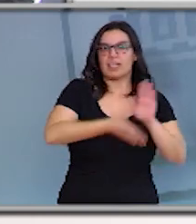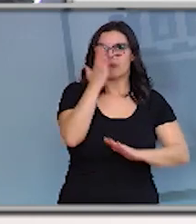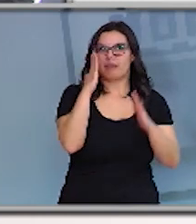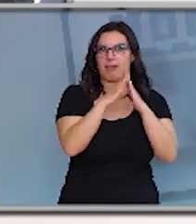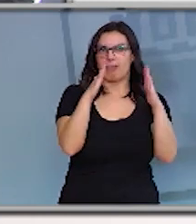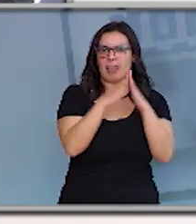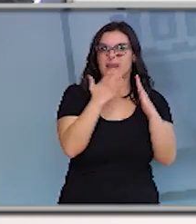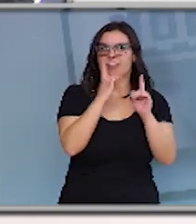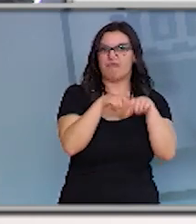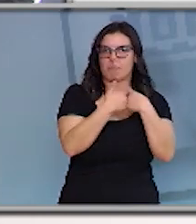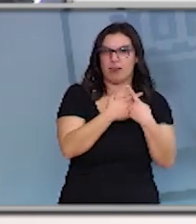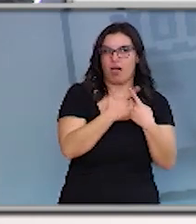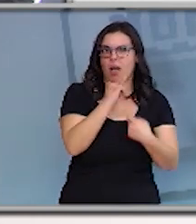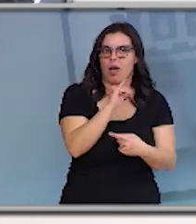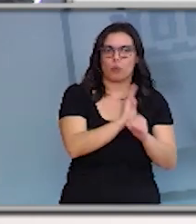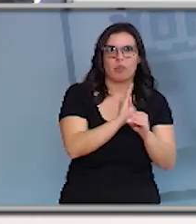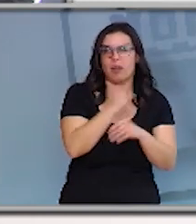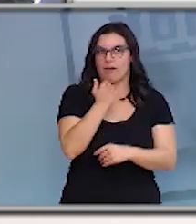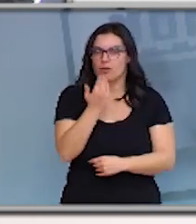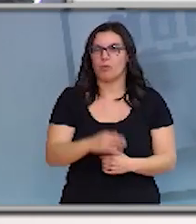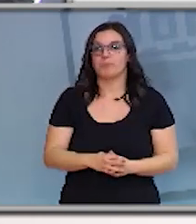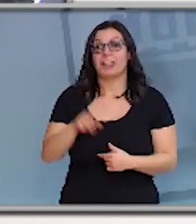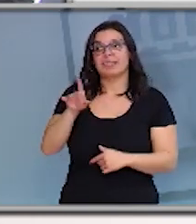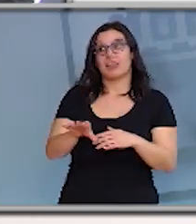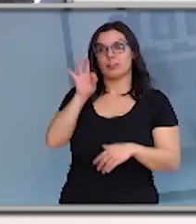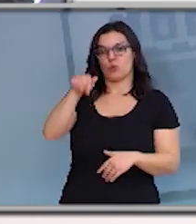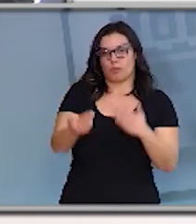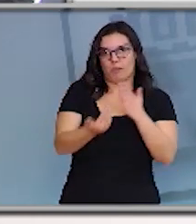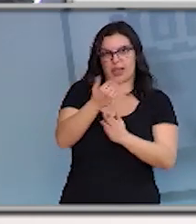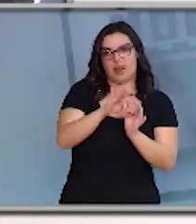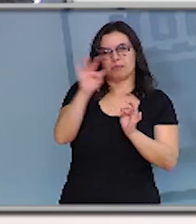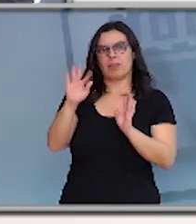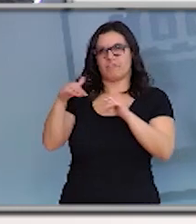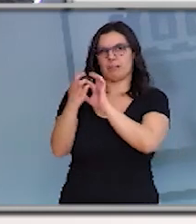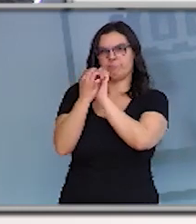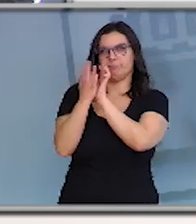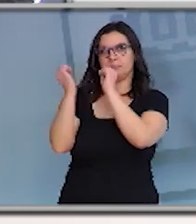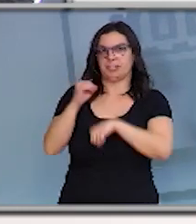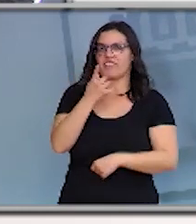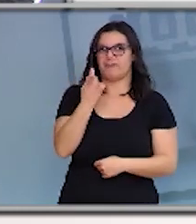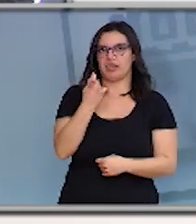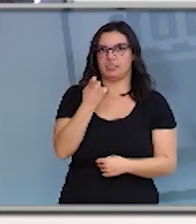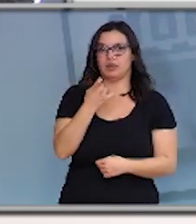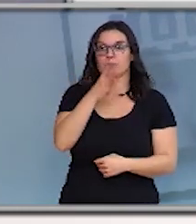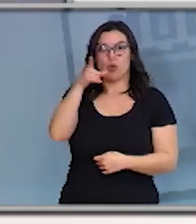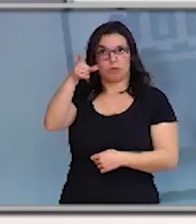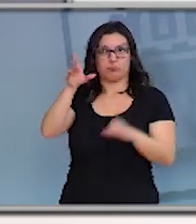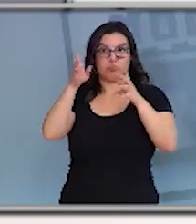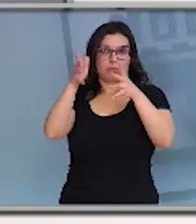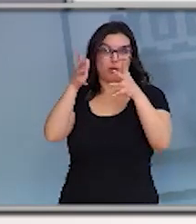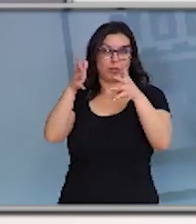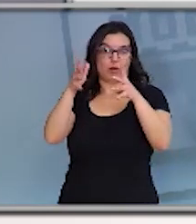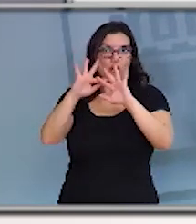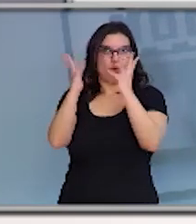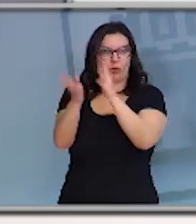Esa es una decisión que vamos a tomar a lo largo de la mañana de hoy porque estamos en consejo hemos salido